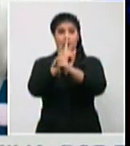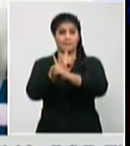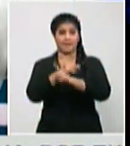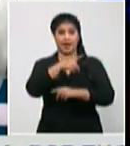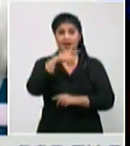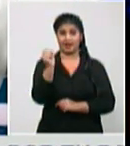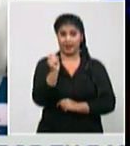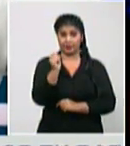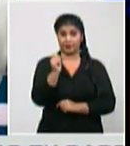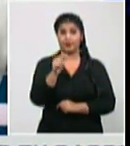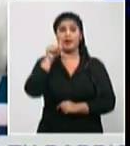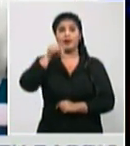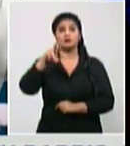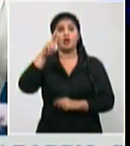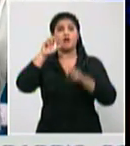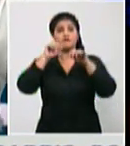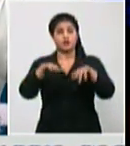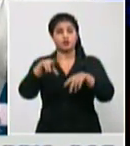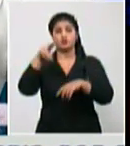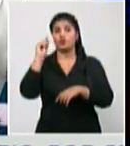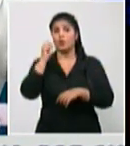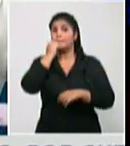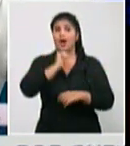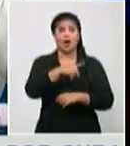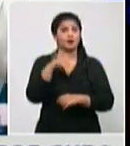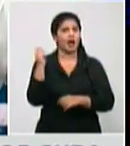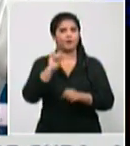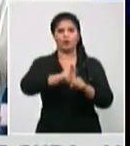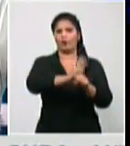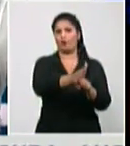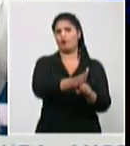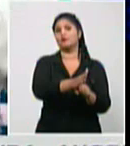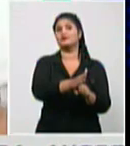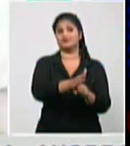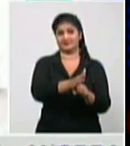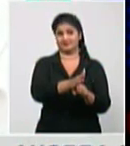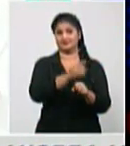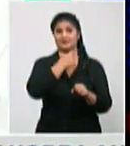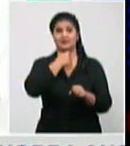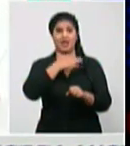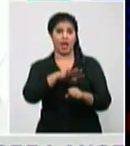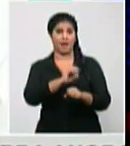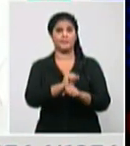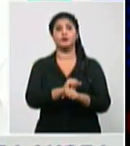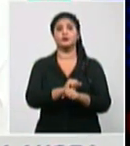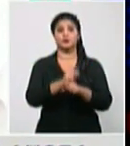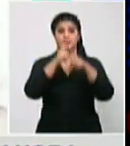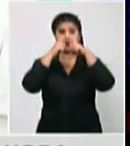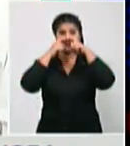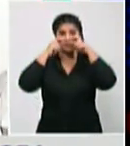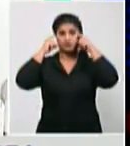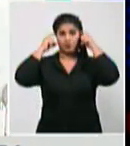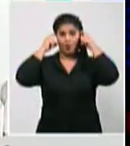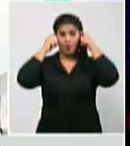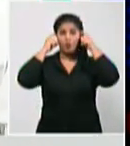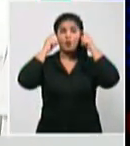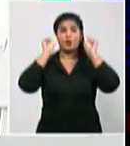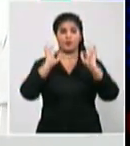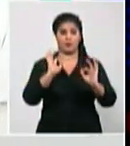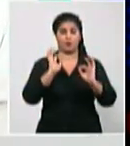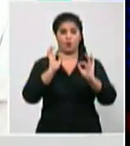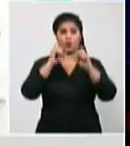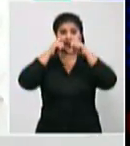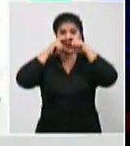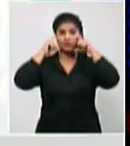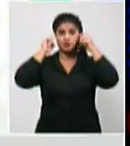transmite a no sé cuánto a tres o cuatro si es Ignacio Bucos transmite a seis pues este va a transmitir a un número mayor